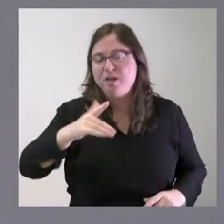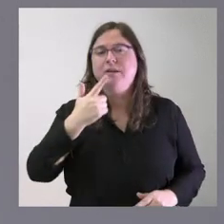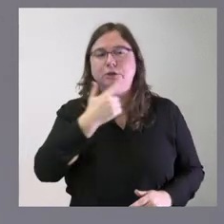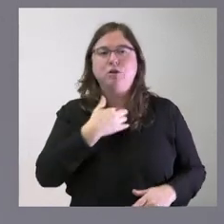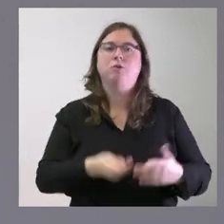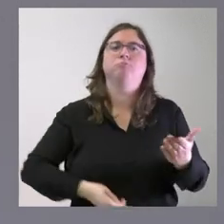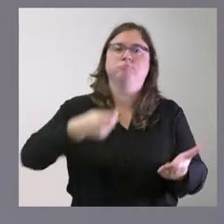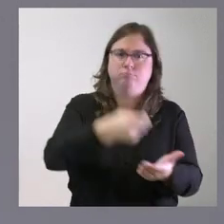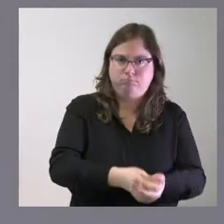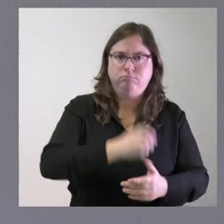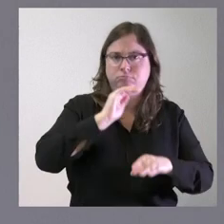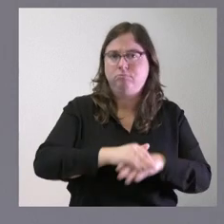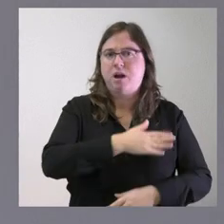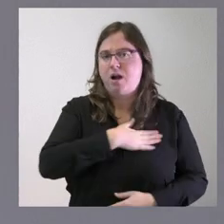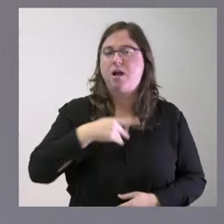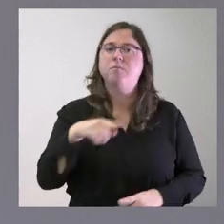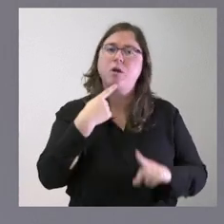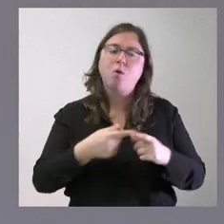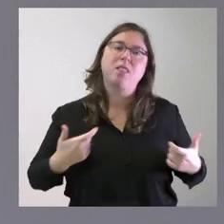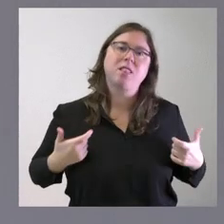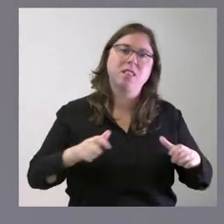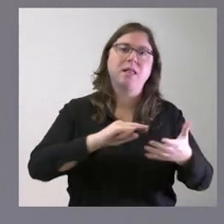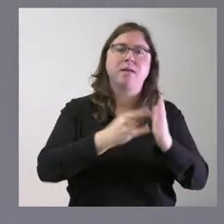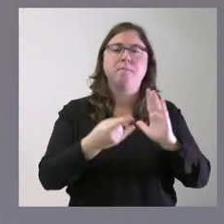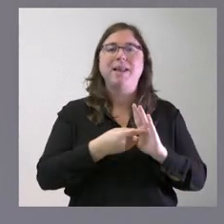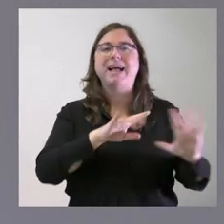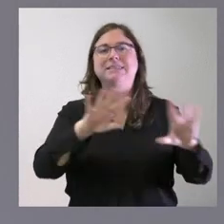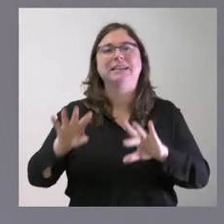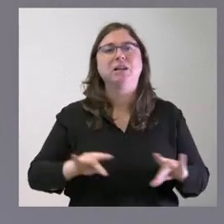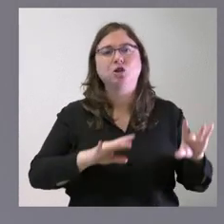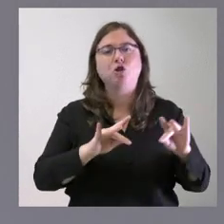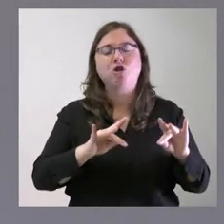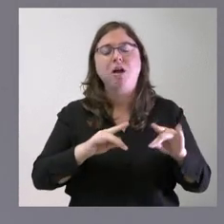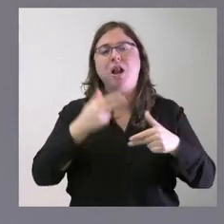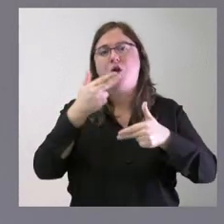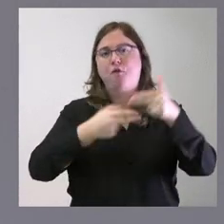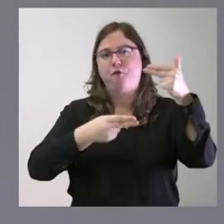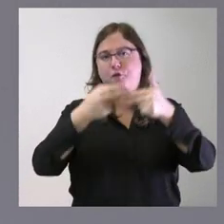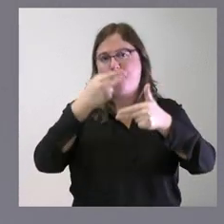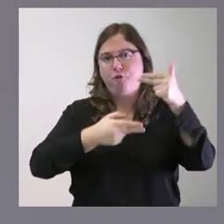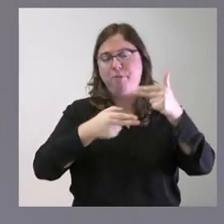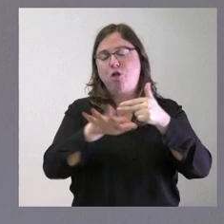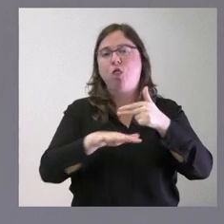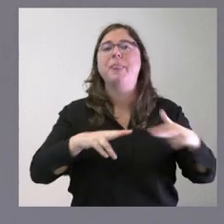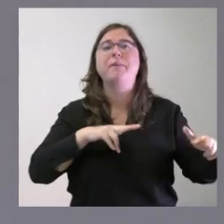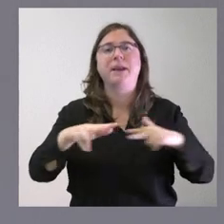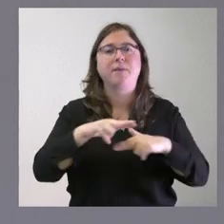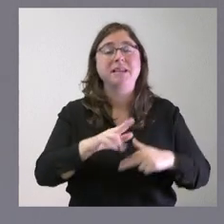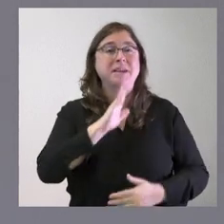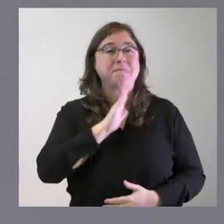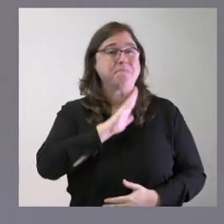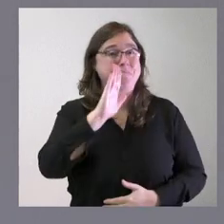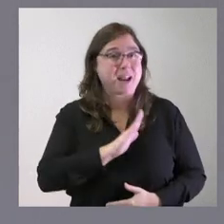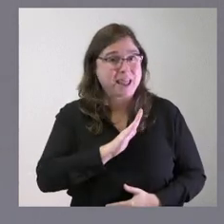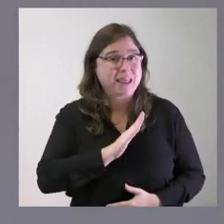aportación figura dentro de esas partidas del plan territorial de fomento en Benavente parece ser que finalmente